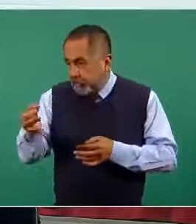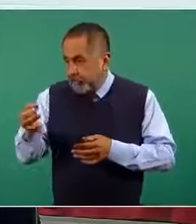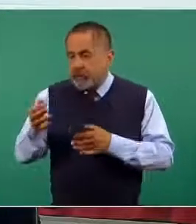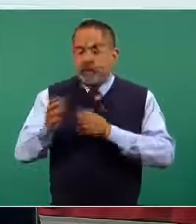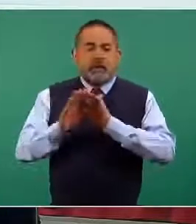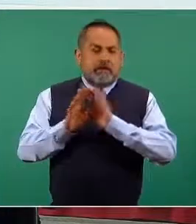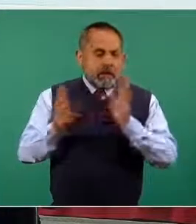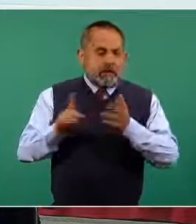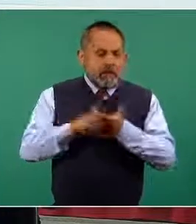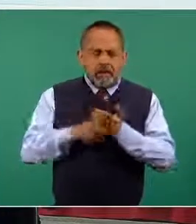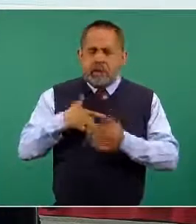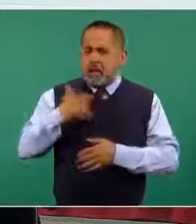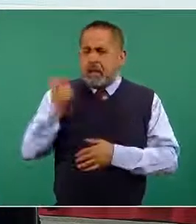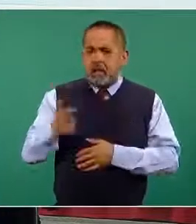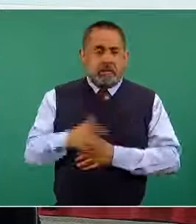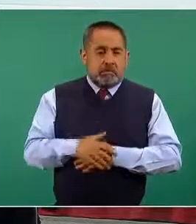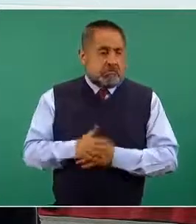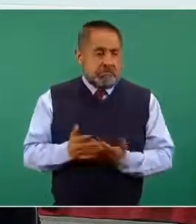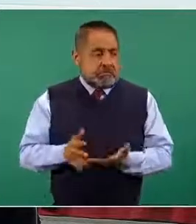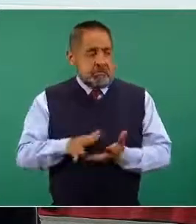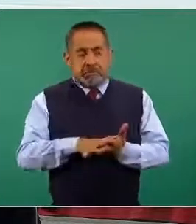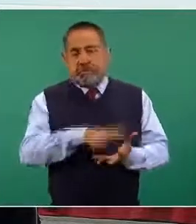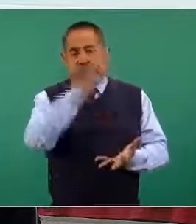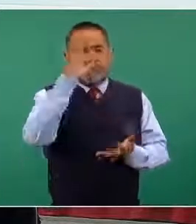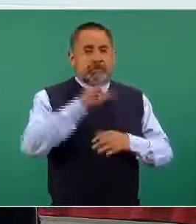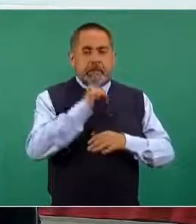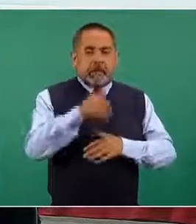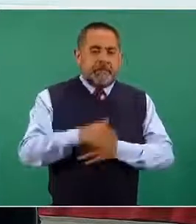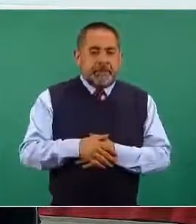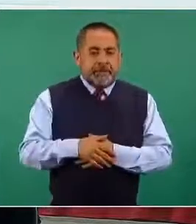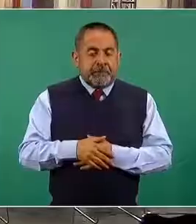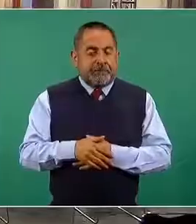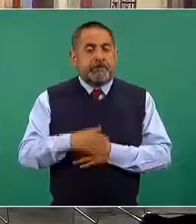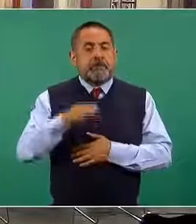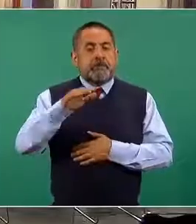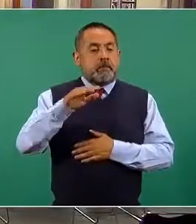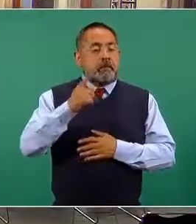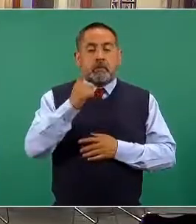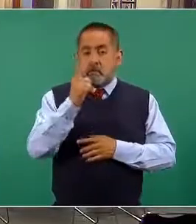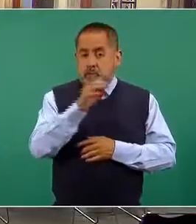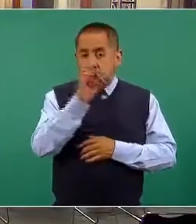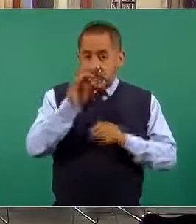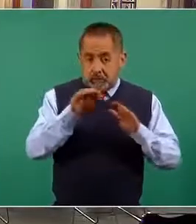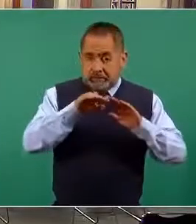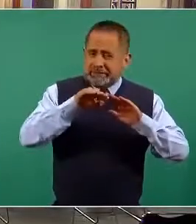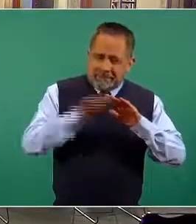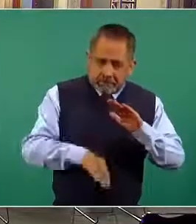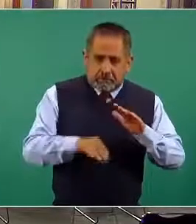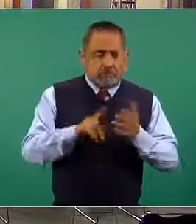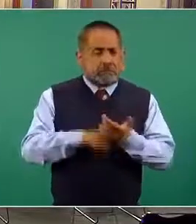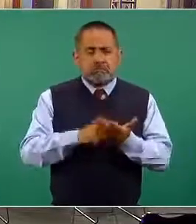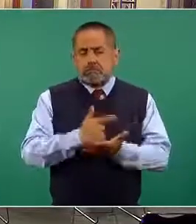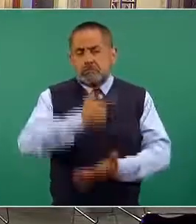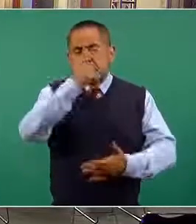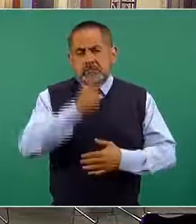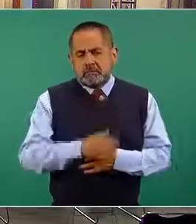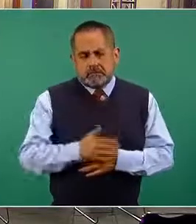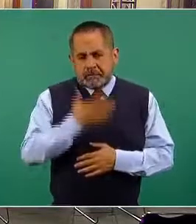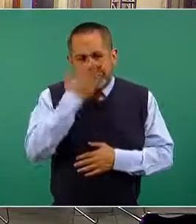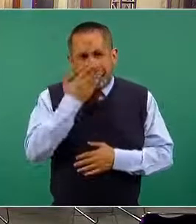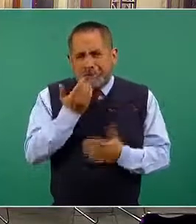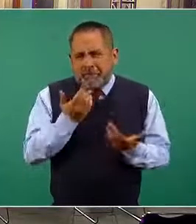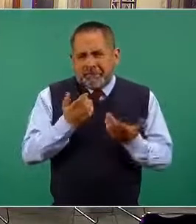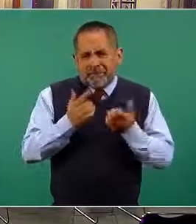evento de este tipo. Y de estos, menos del 1% han sido graves. Esto de lo que nos habla